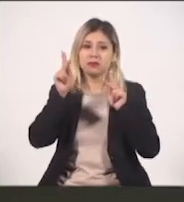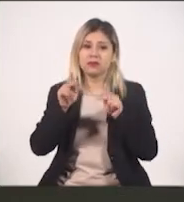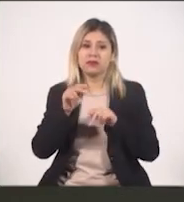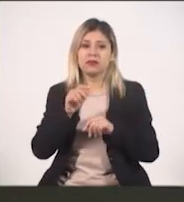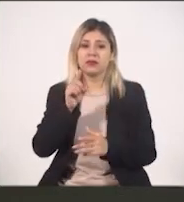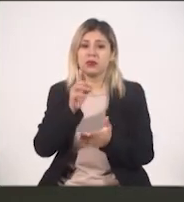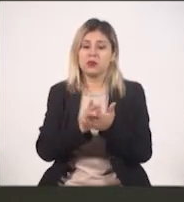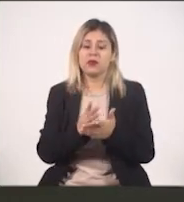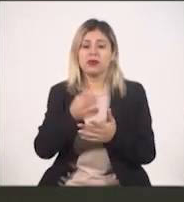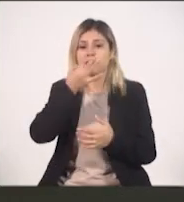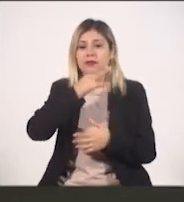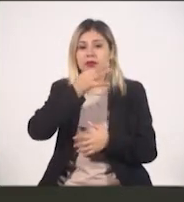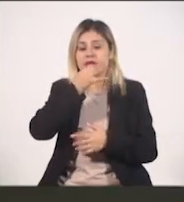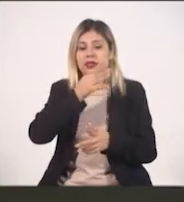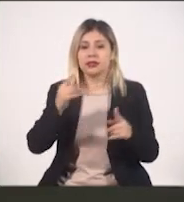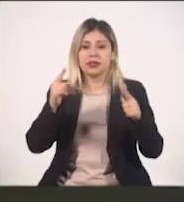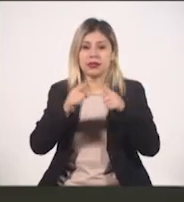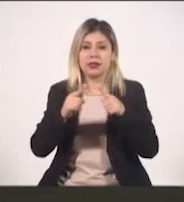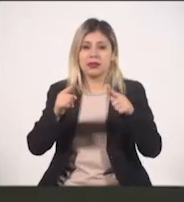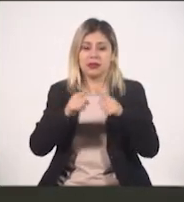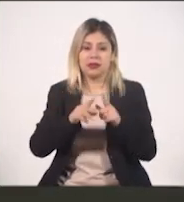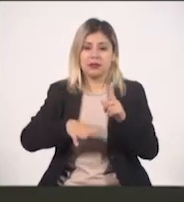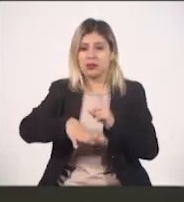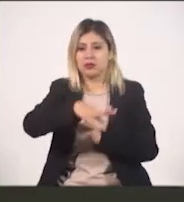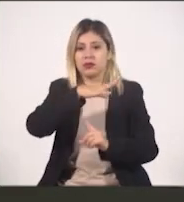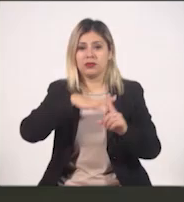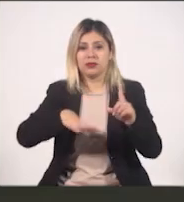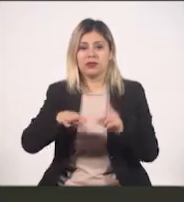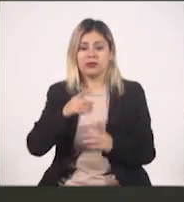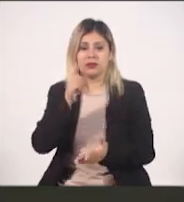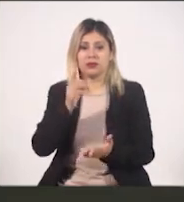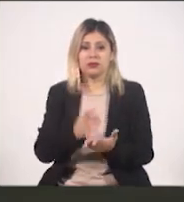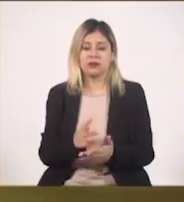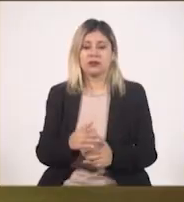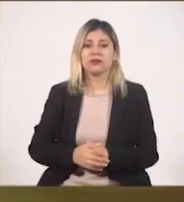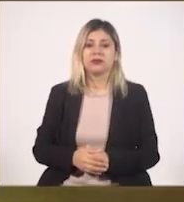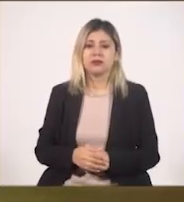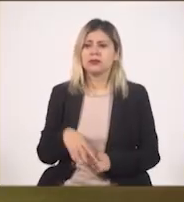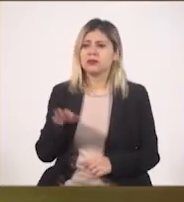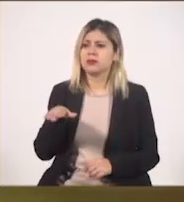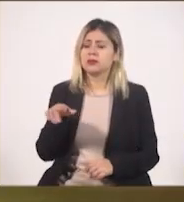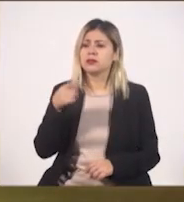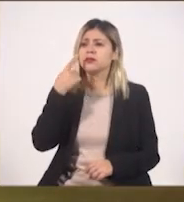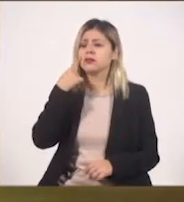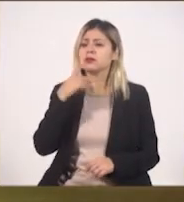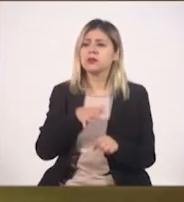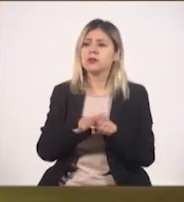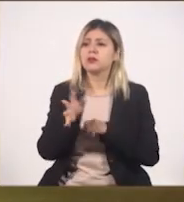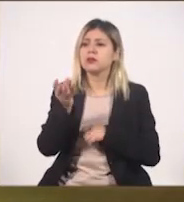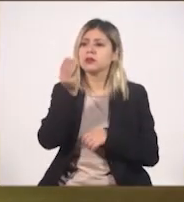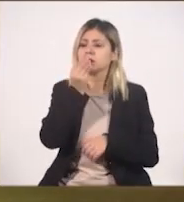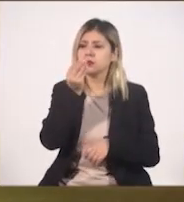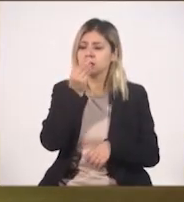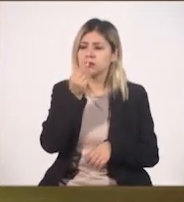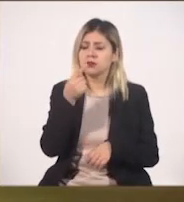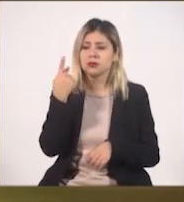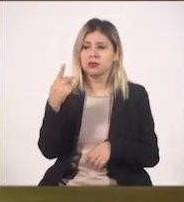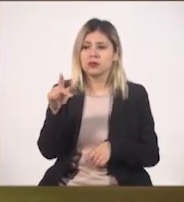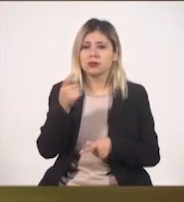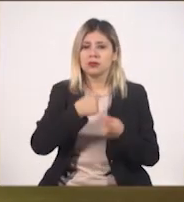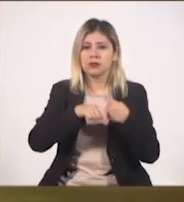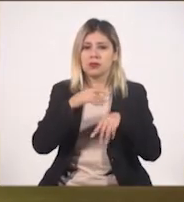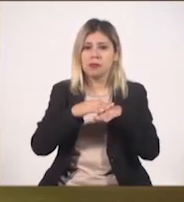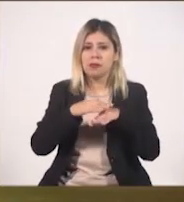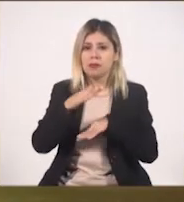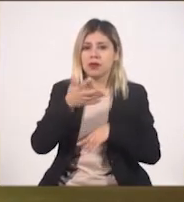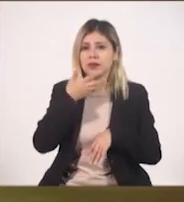el tema de las fiestas patrias y toda la festividad que realizamos. Oiga, ¿y cuál es el platillo típico o la comida que más